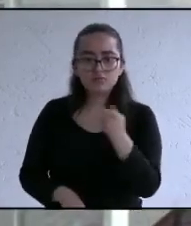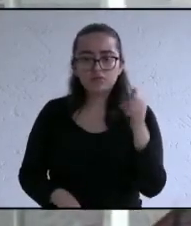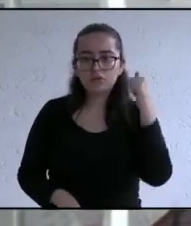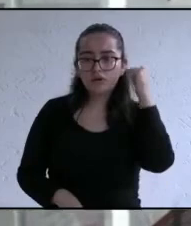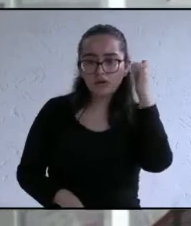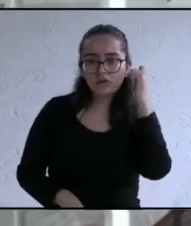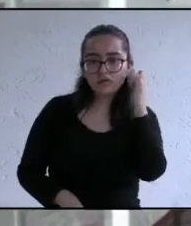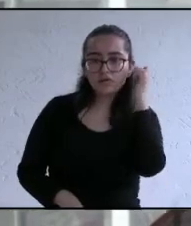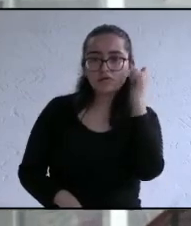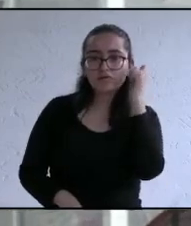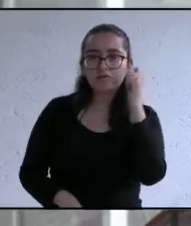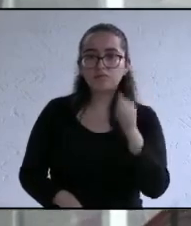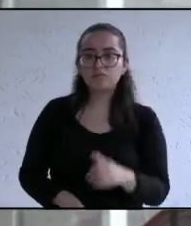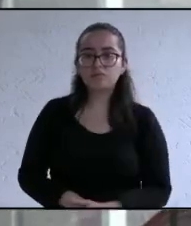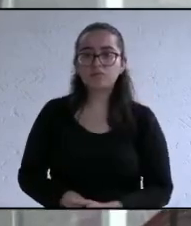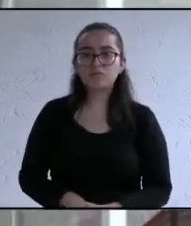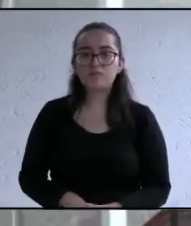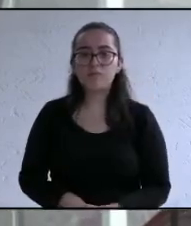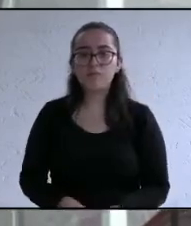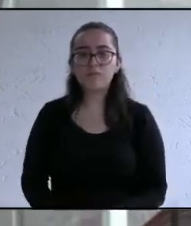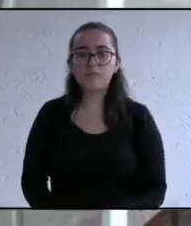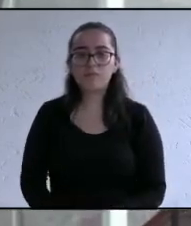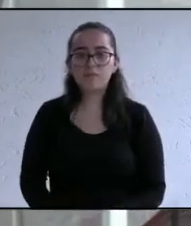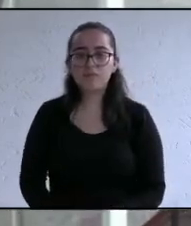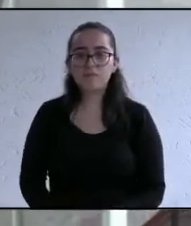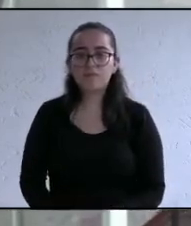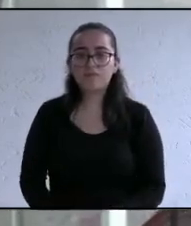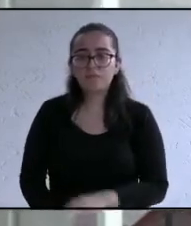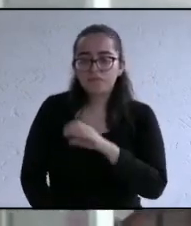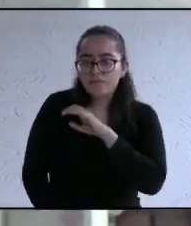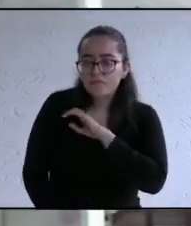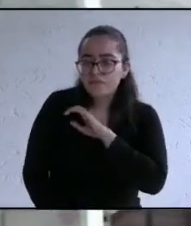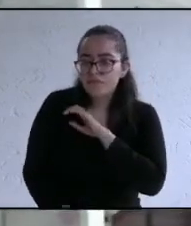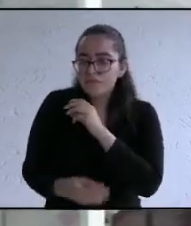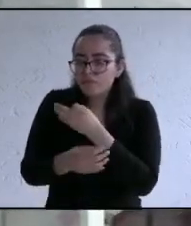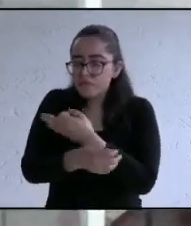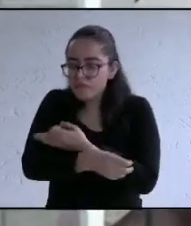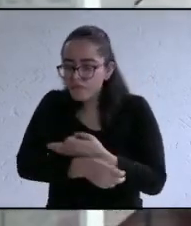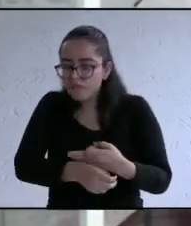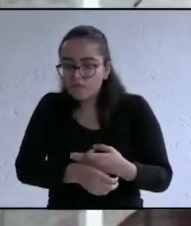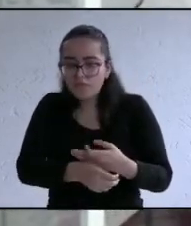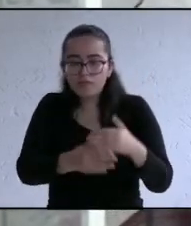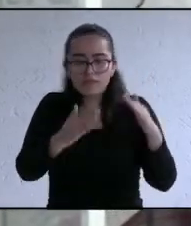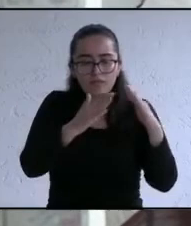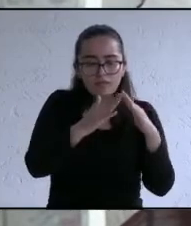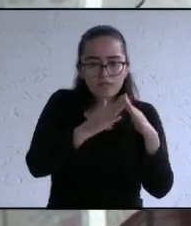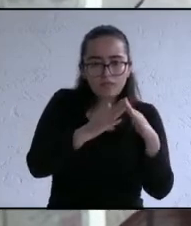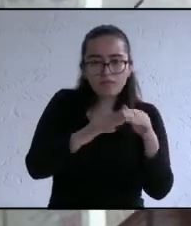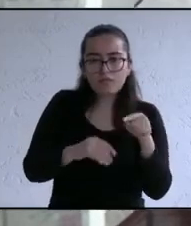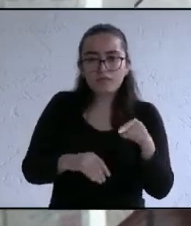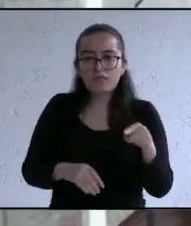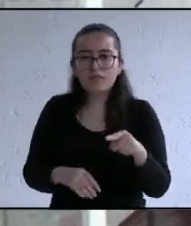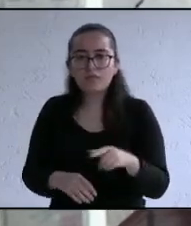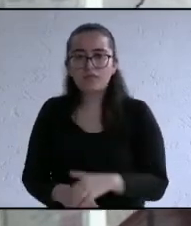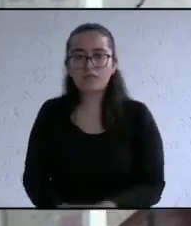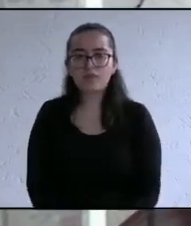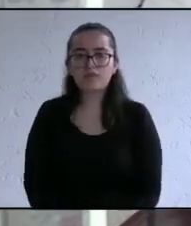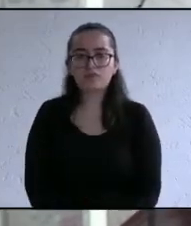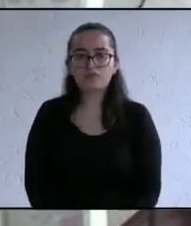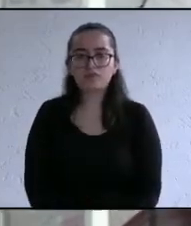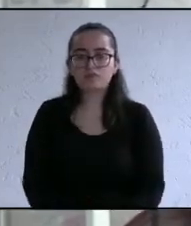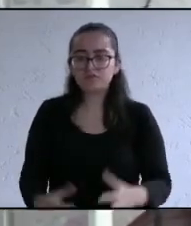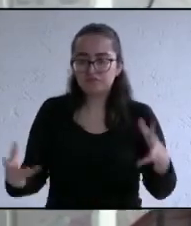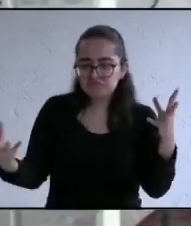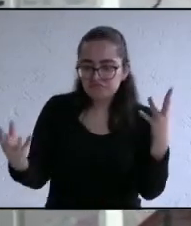Actopan es nuestra querida tierra es la casa de nuestros hijos donde trabajamos y vivimos todos hagamos